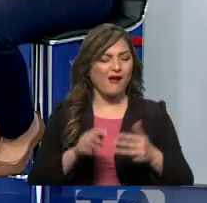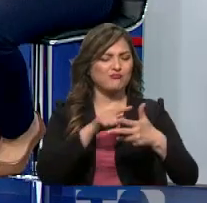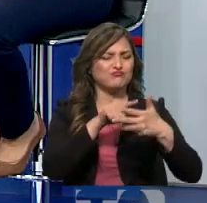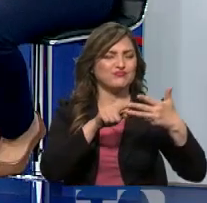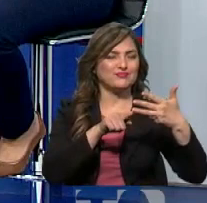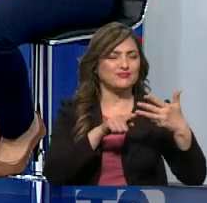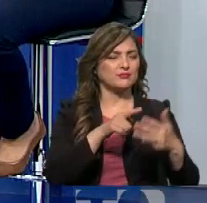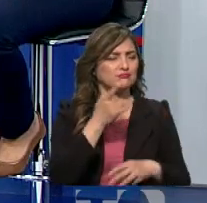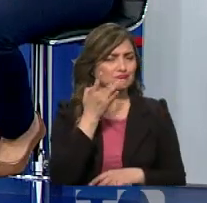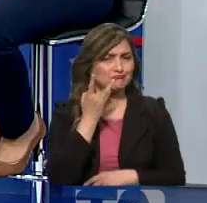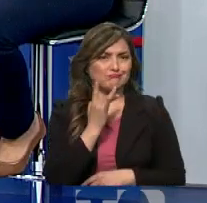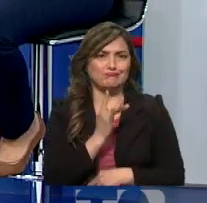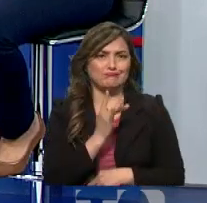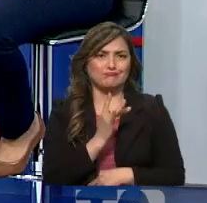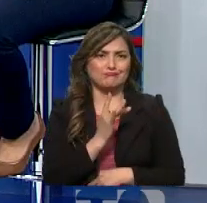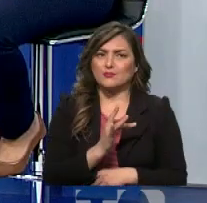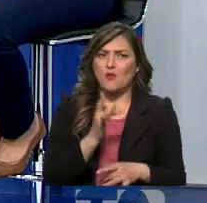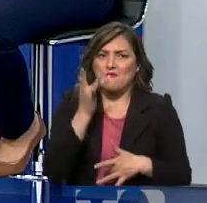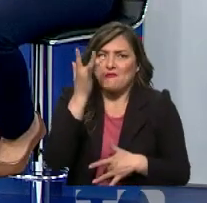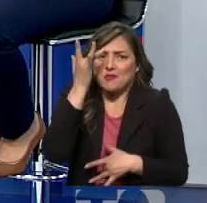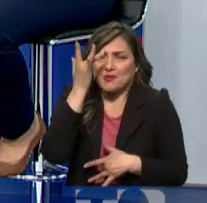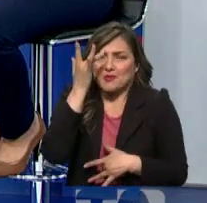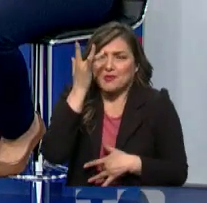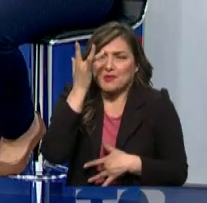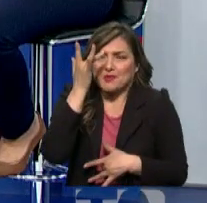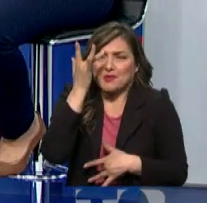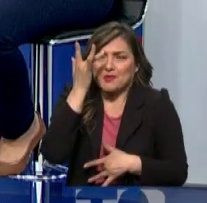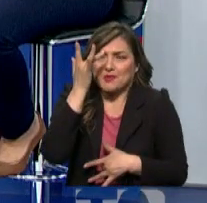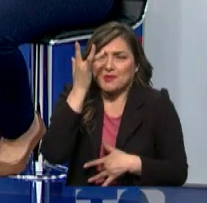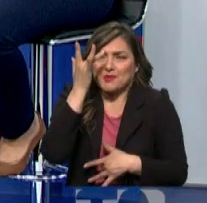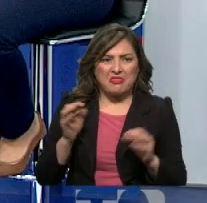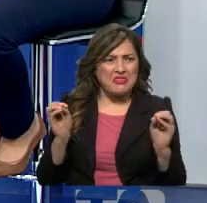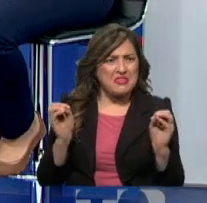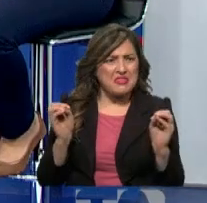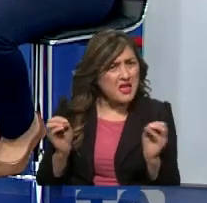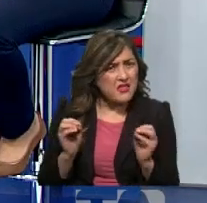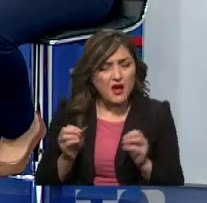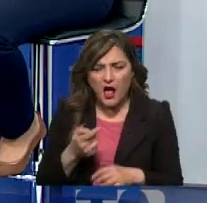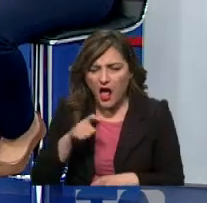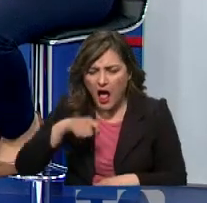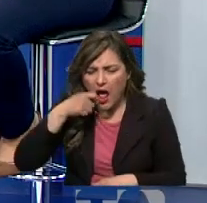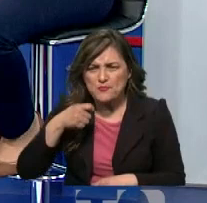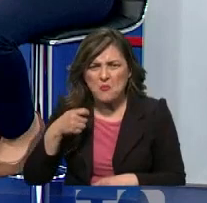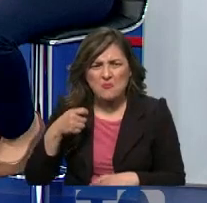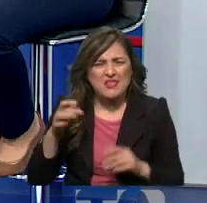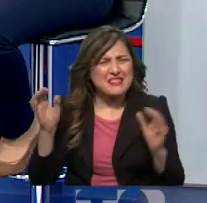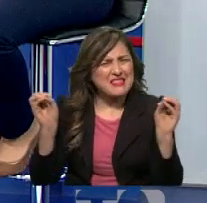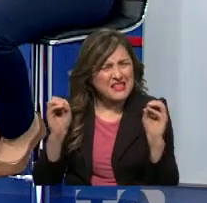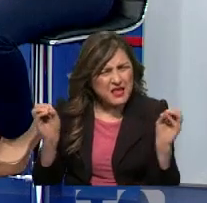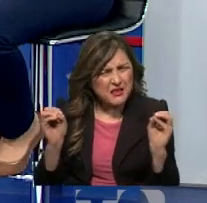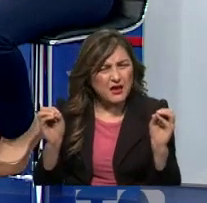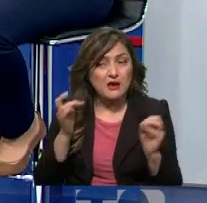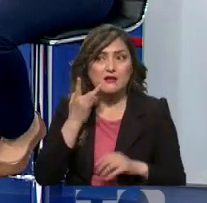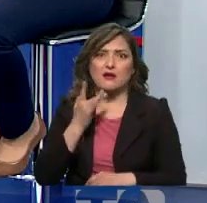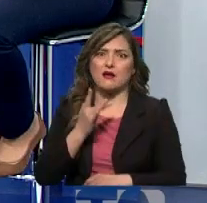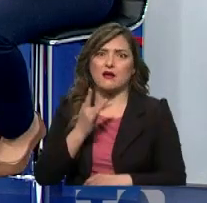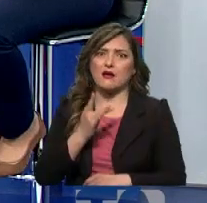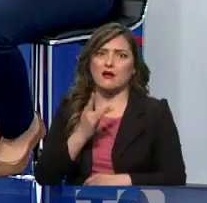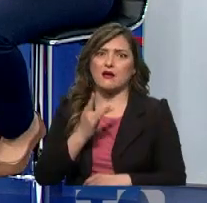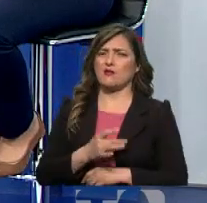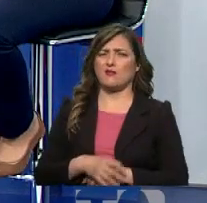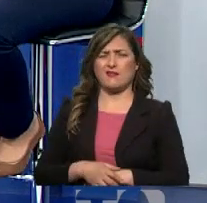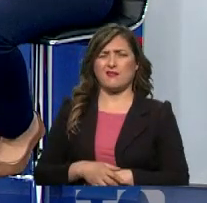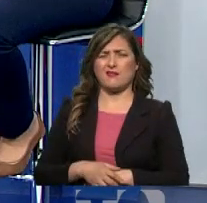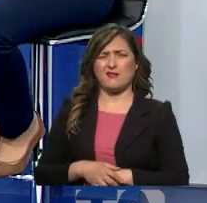Raros, ¿no? Porque creo que no hay enfermedades que pierde el olfato, el gusto. ¿Qué es esto de la anosmia y la ajeusia?